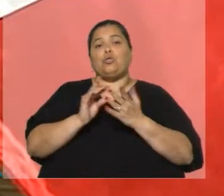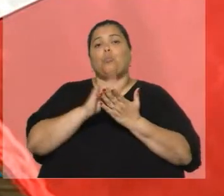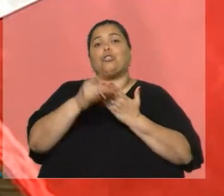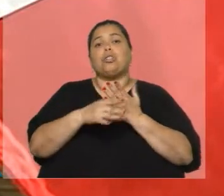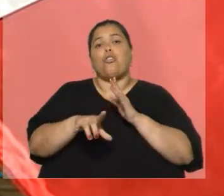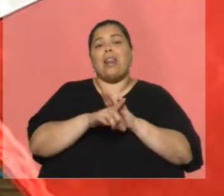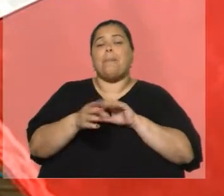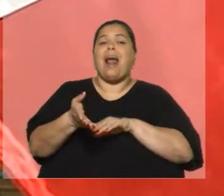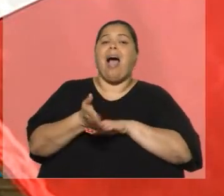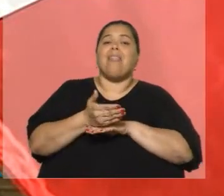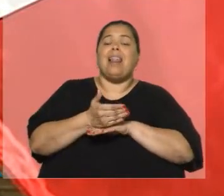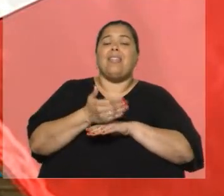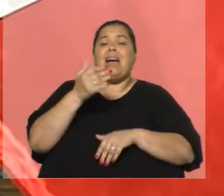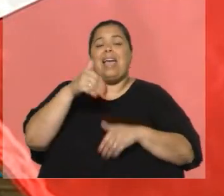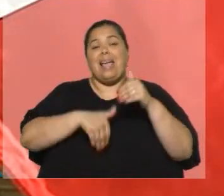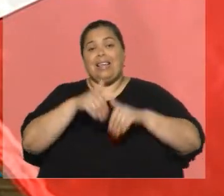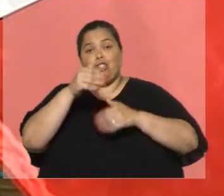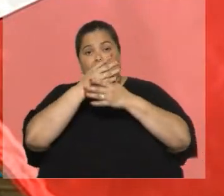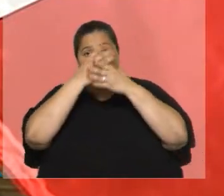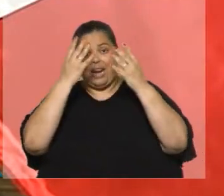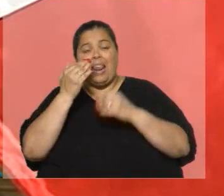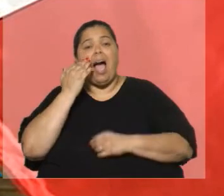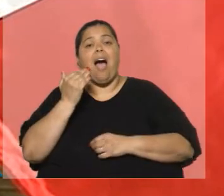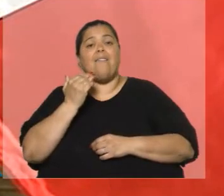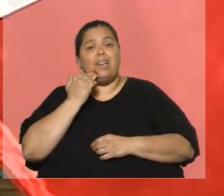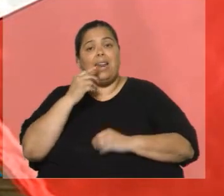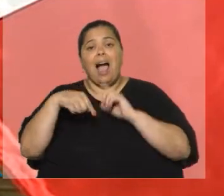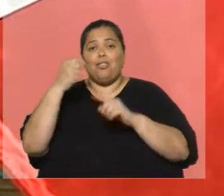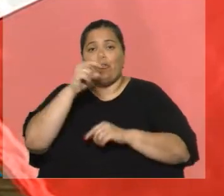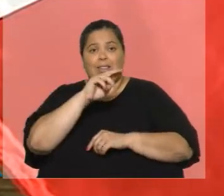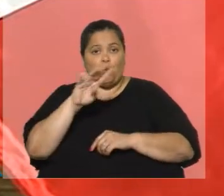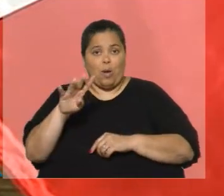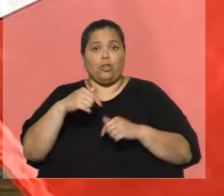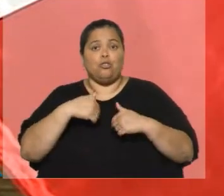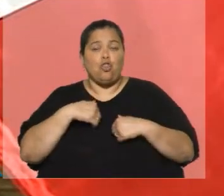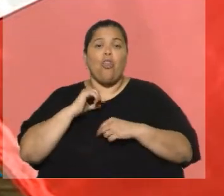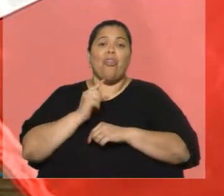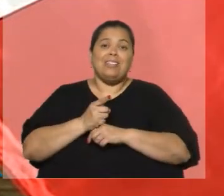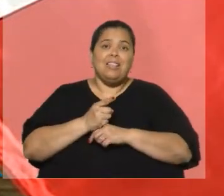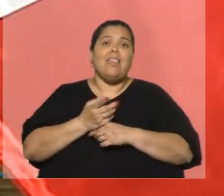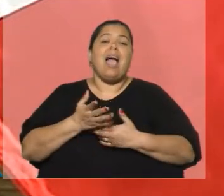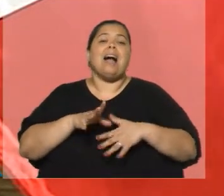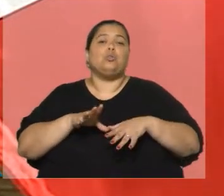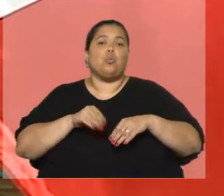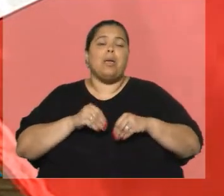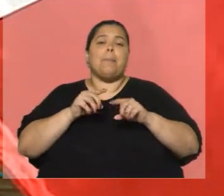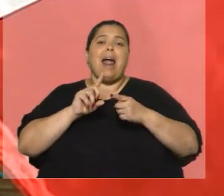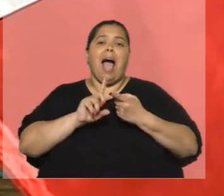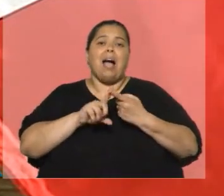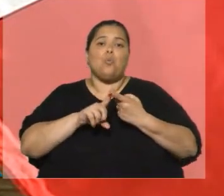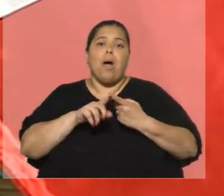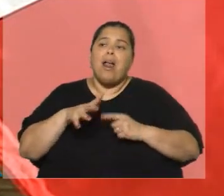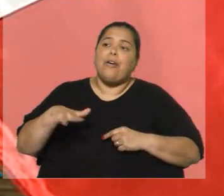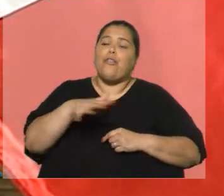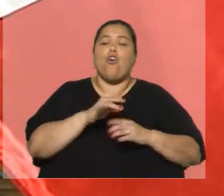generales a abril de 2024. He decidido asumir la iniciativa para lograr un acuerdo con el